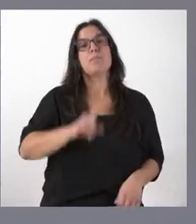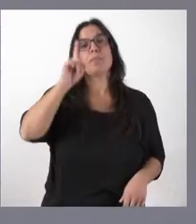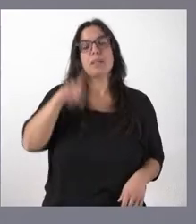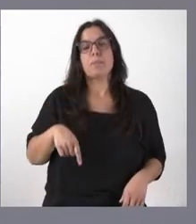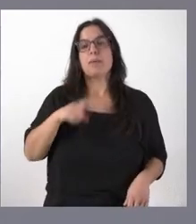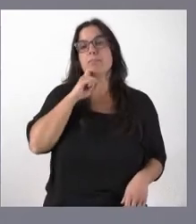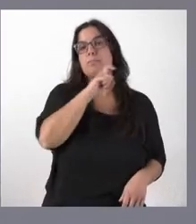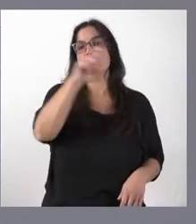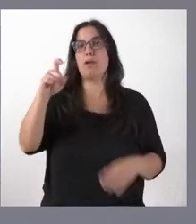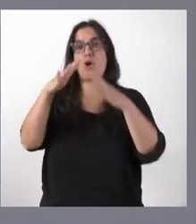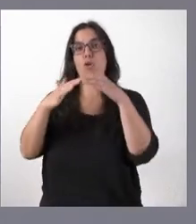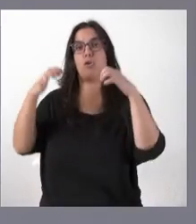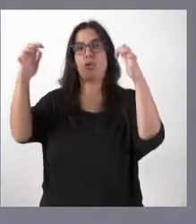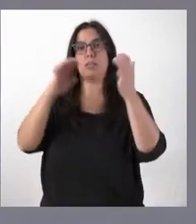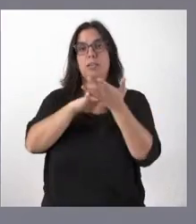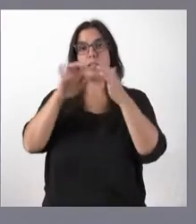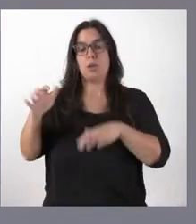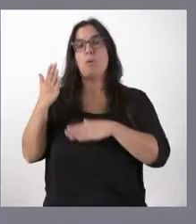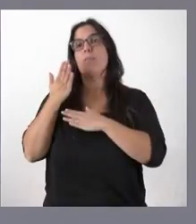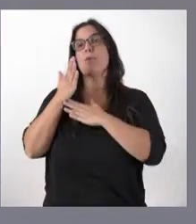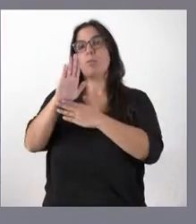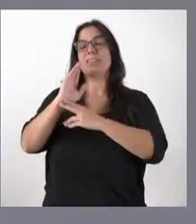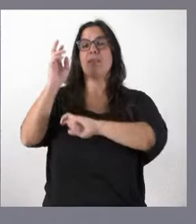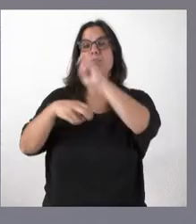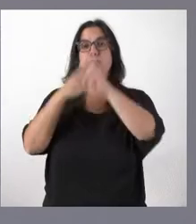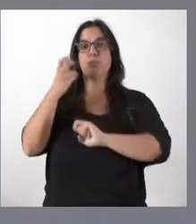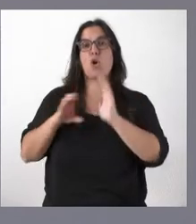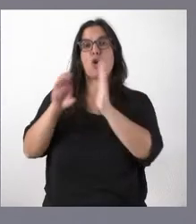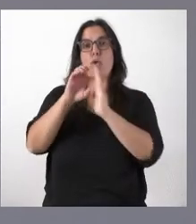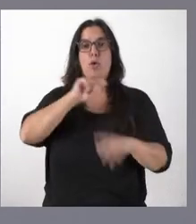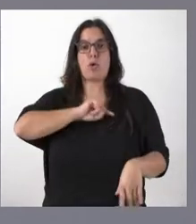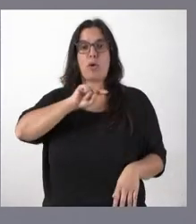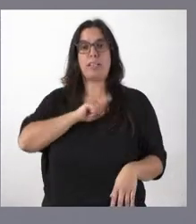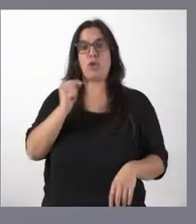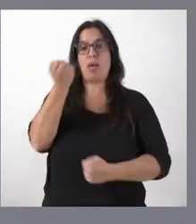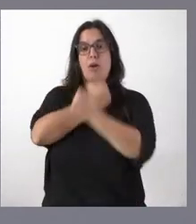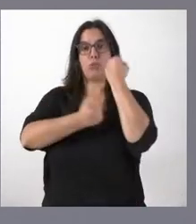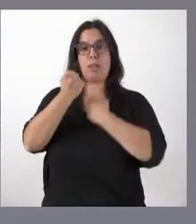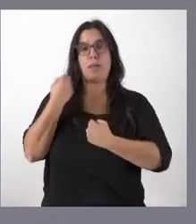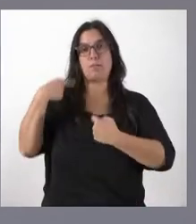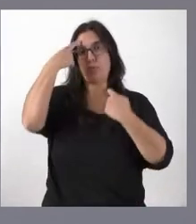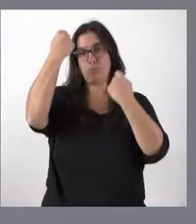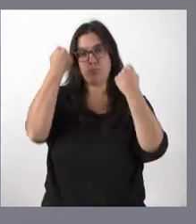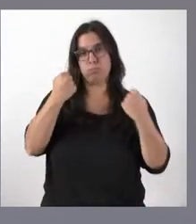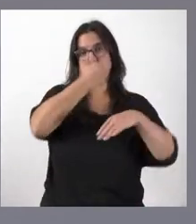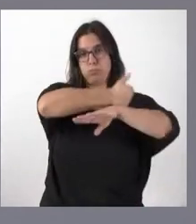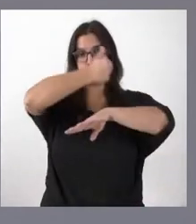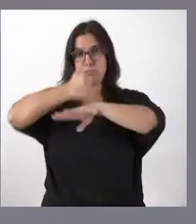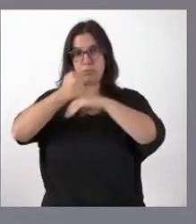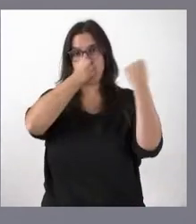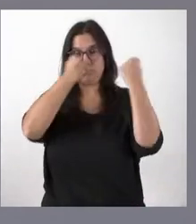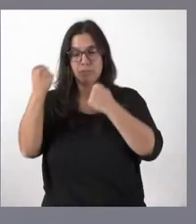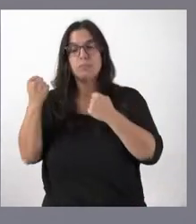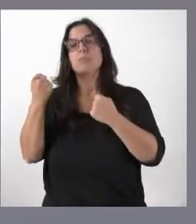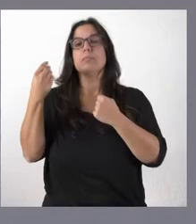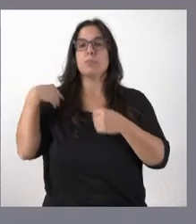a las Cortes de Castilla y León la propuesta de actualización del Código Ético y de Austeridad de los altos cargos de la Administración autonómica y de sus